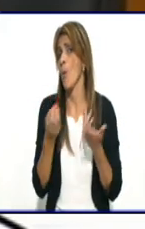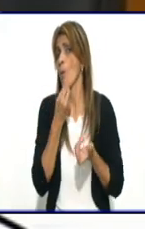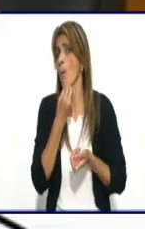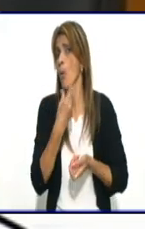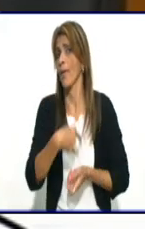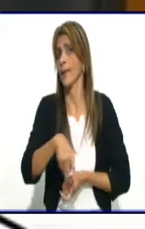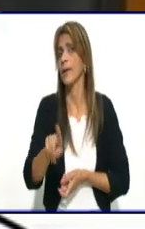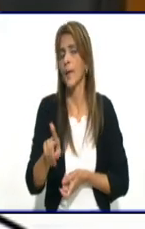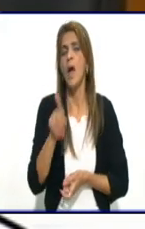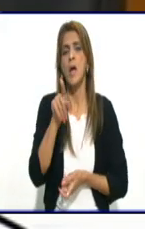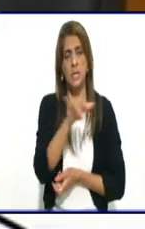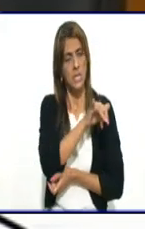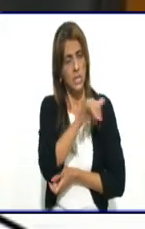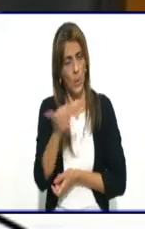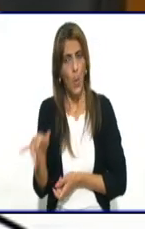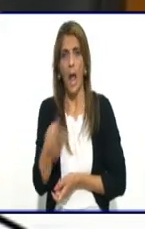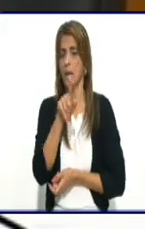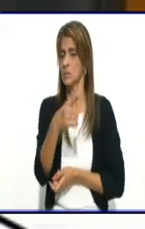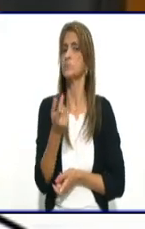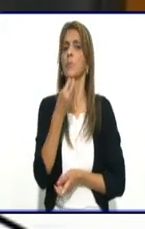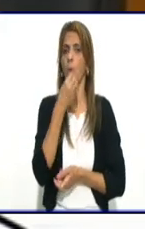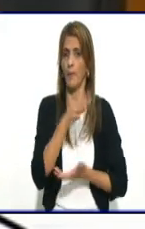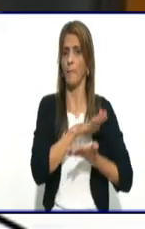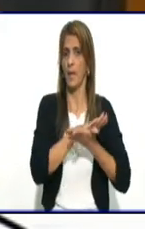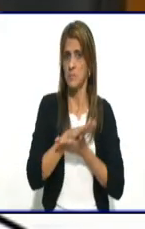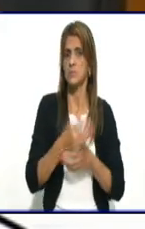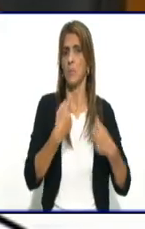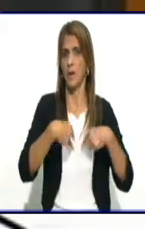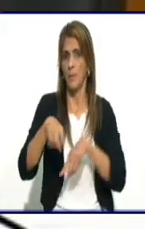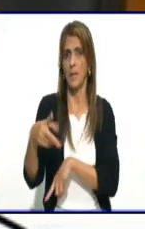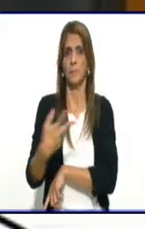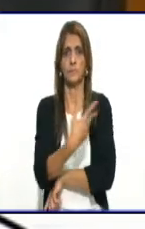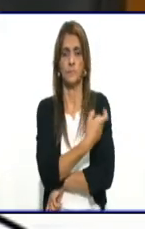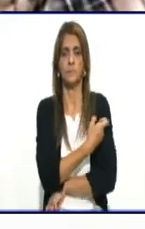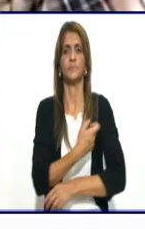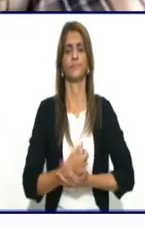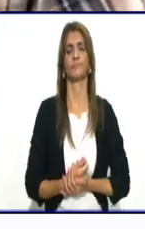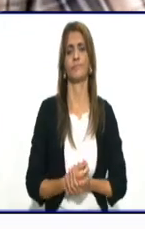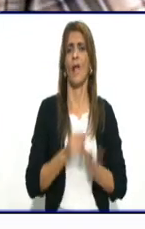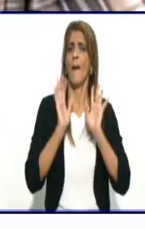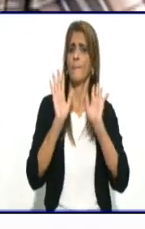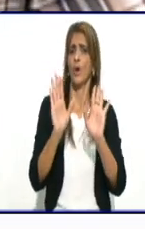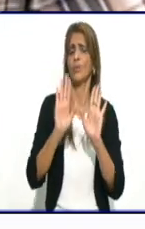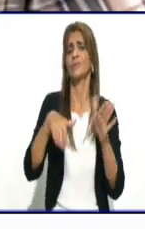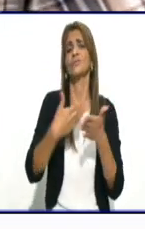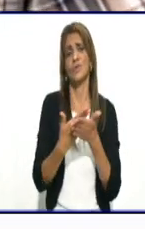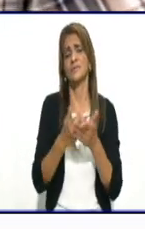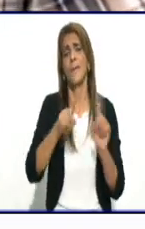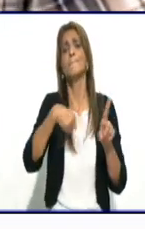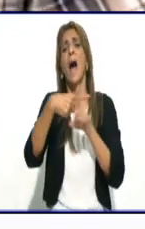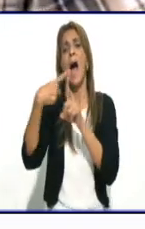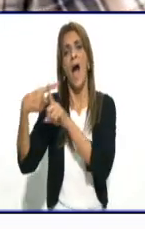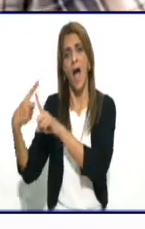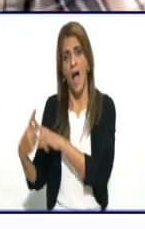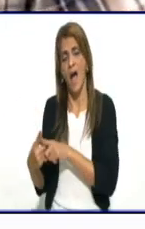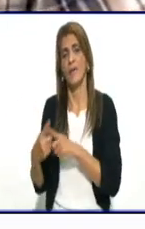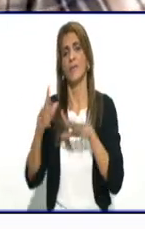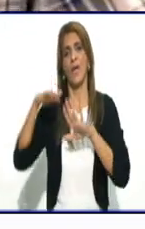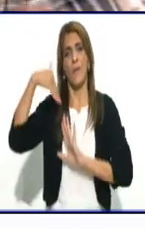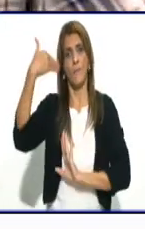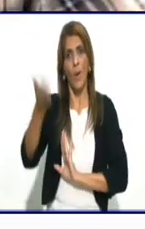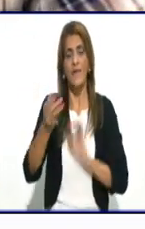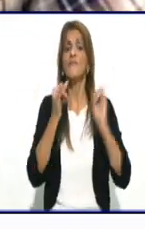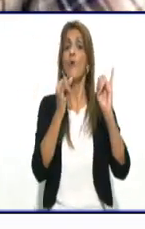el resto de los trabajadores de la salud que van a estar inmersos en esta tarea. Bueno, habrá mucha más información en los próximos espacios informativos,